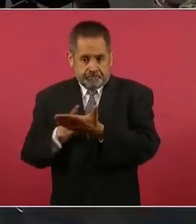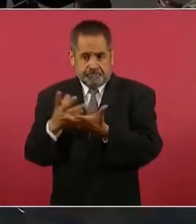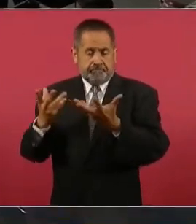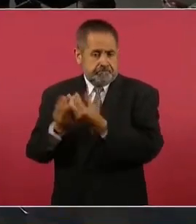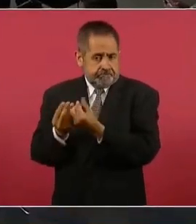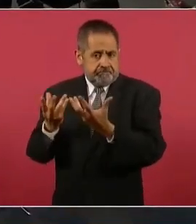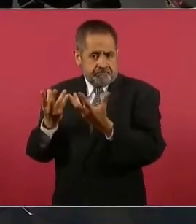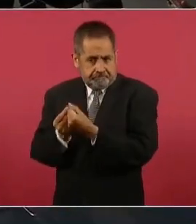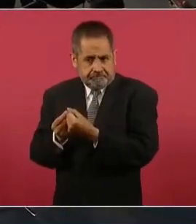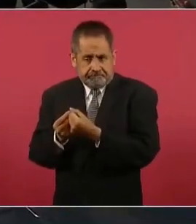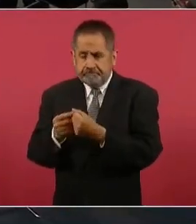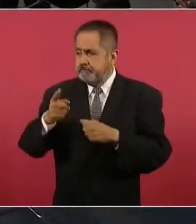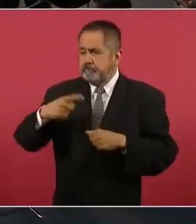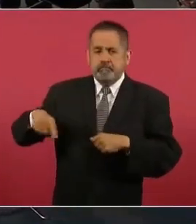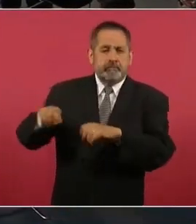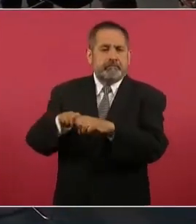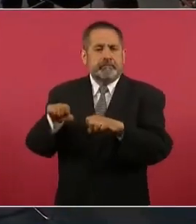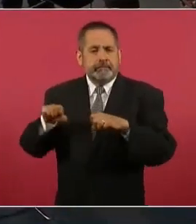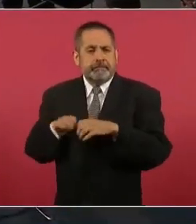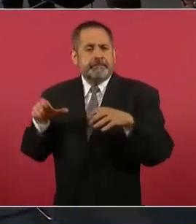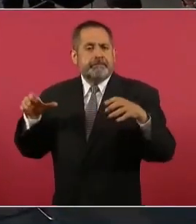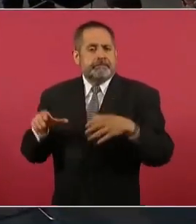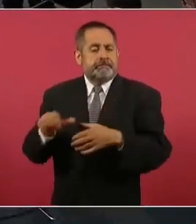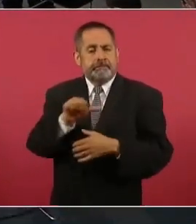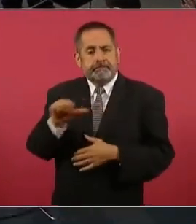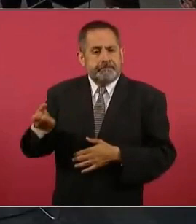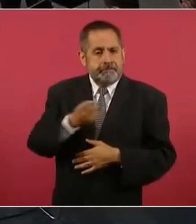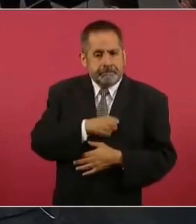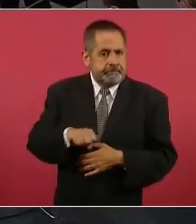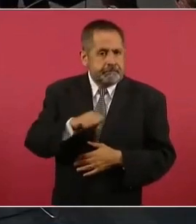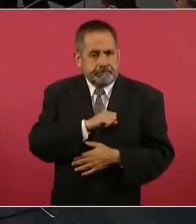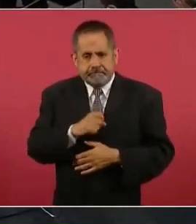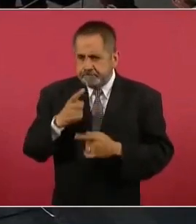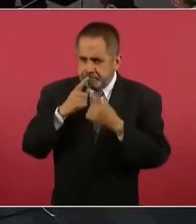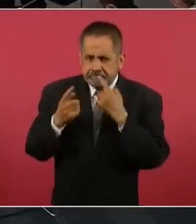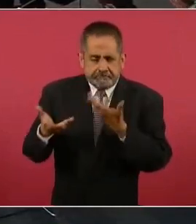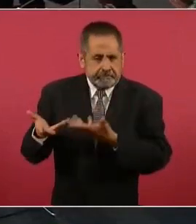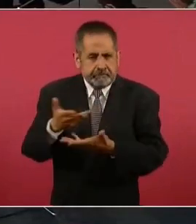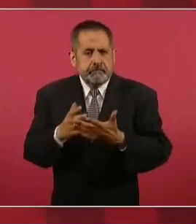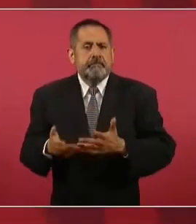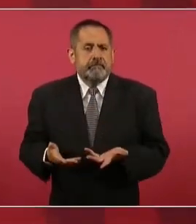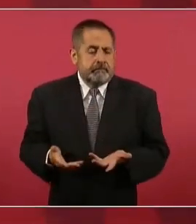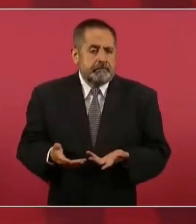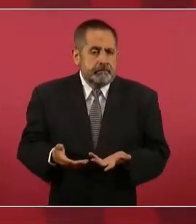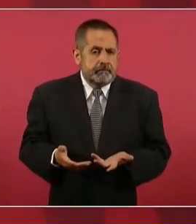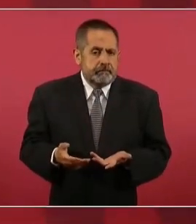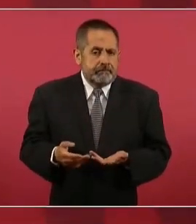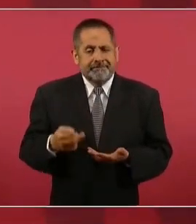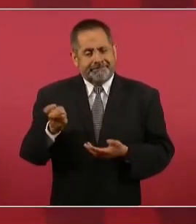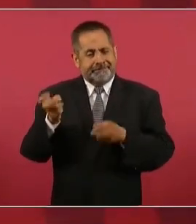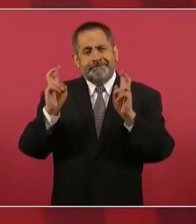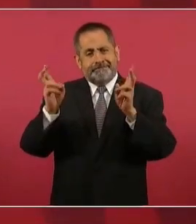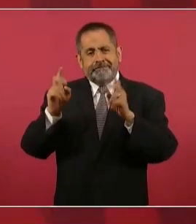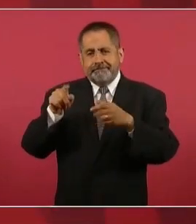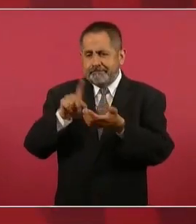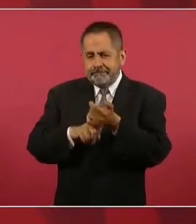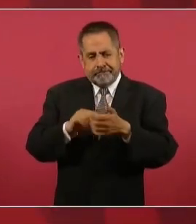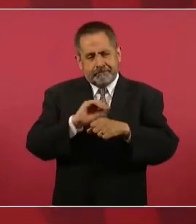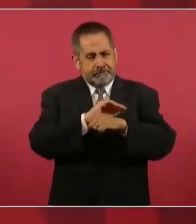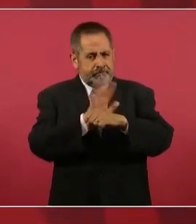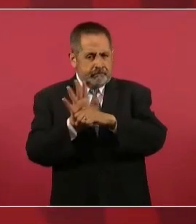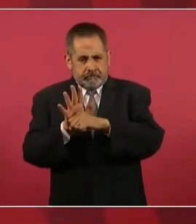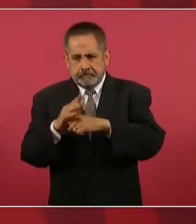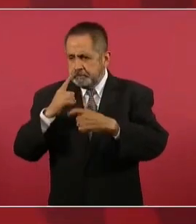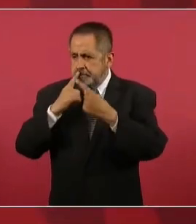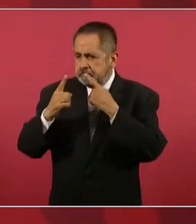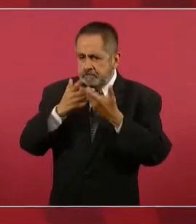todo el equipo del sector salud. Presidente, como tratamos el tema de la pandemia,